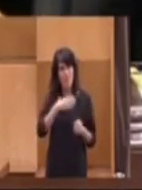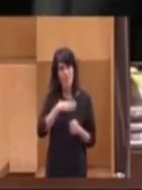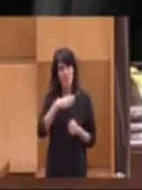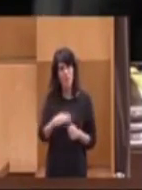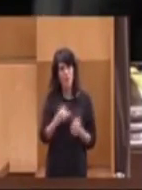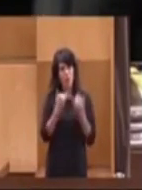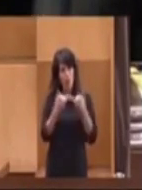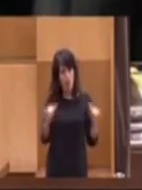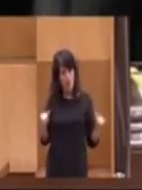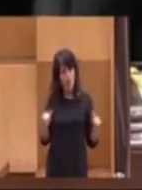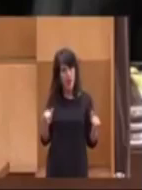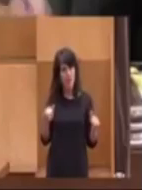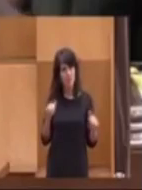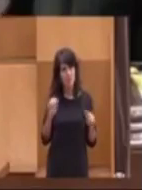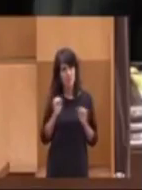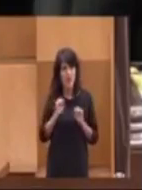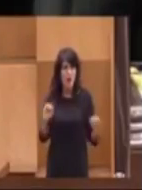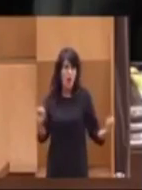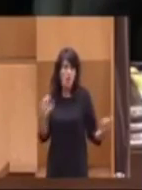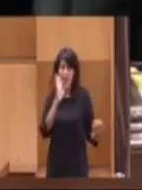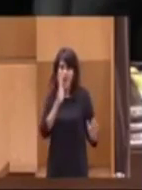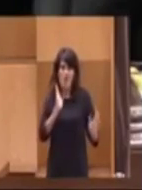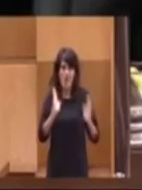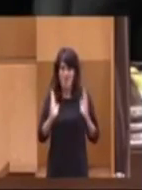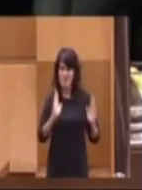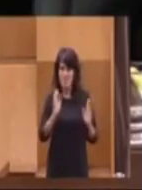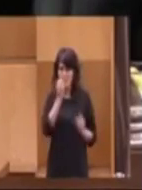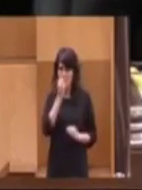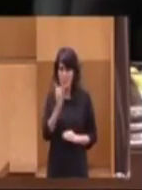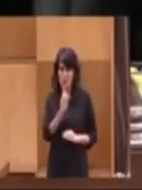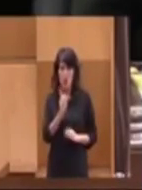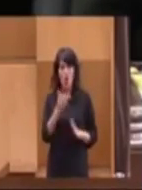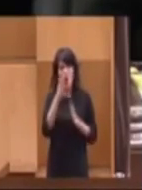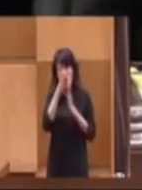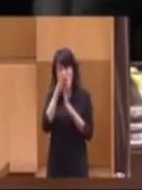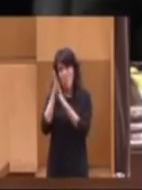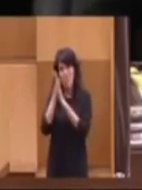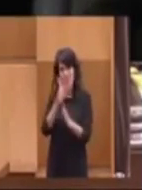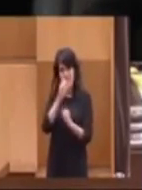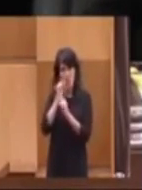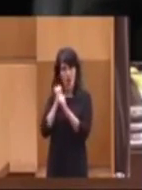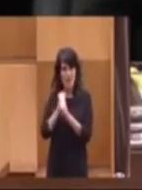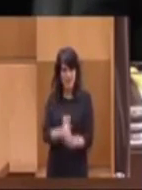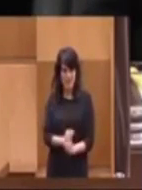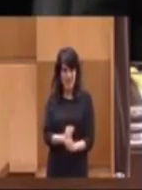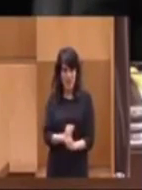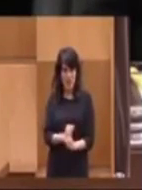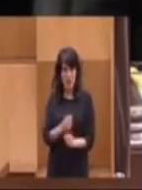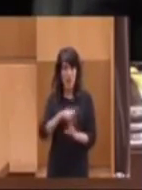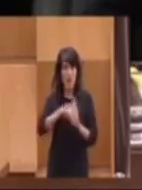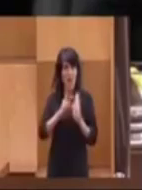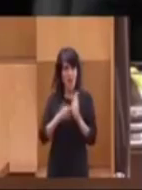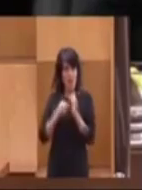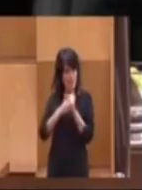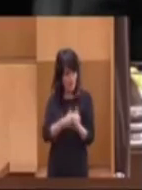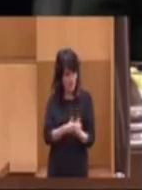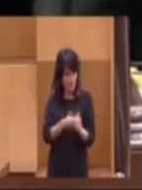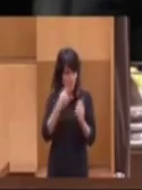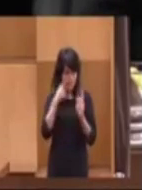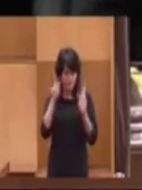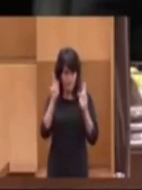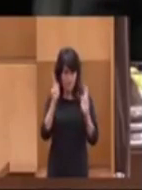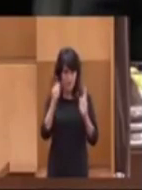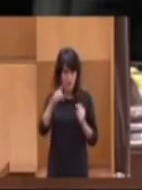celebrar, pese a que no está en uno de sus mejores momentos, ¿verdad?, el décimo aniversario de la ley de dependencia. Esperemos